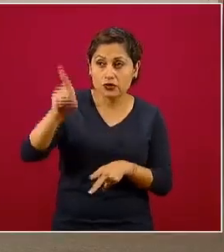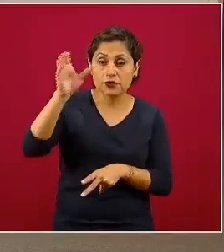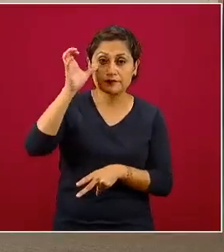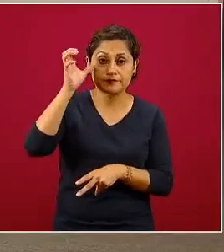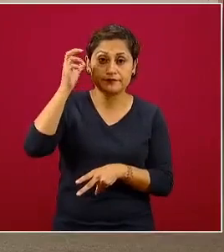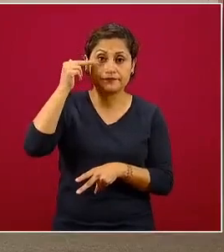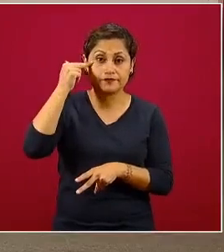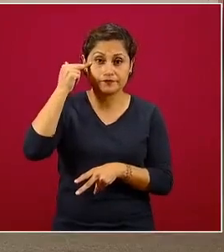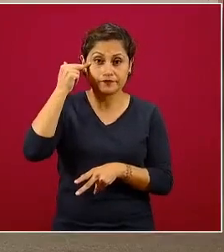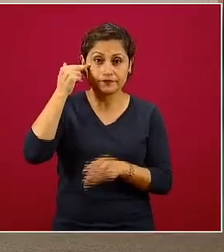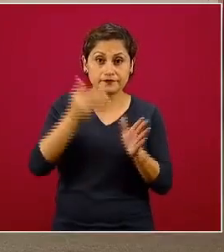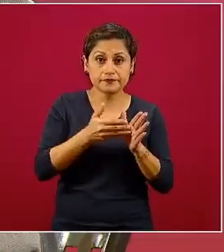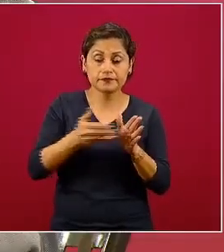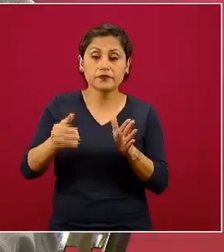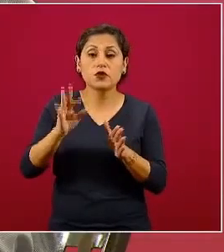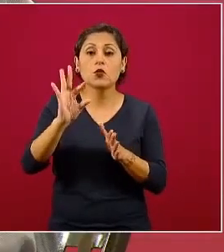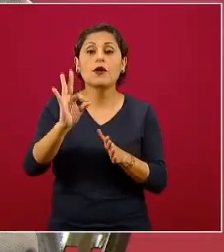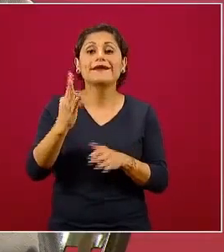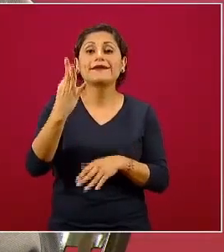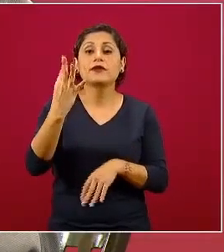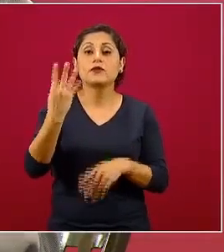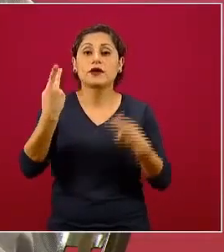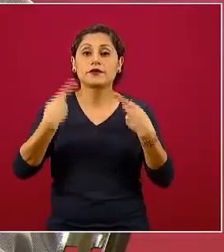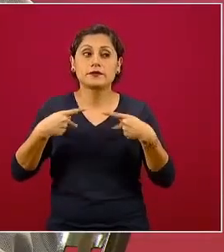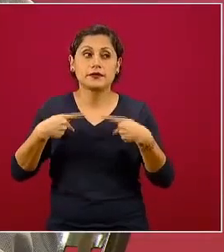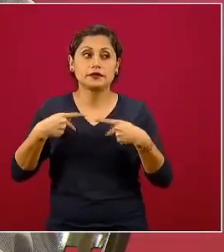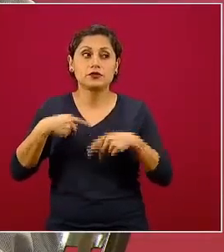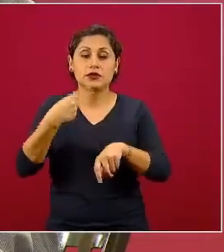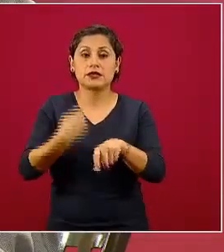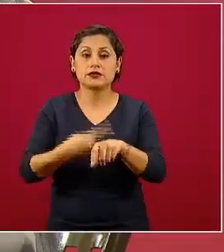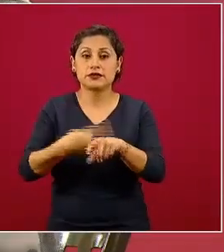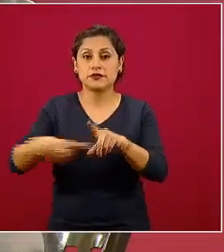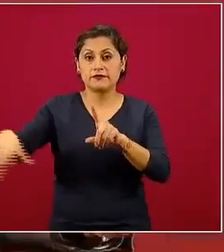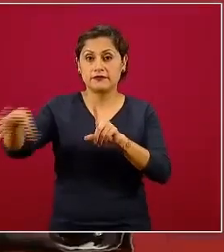las 44 personas que se infectaron y tuvieron una neumonía